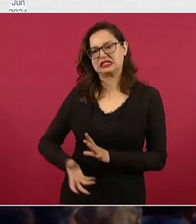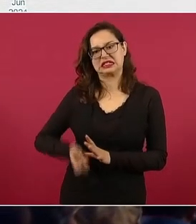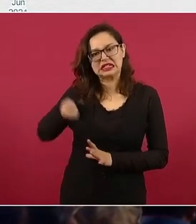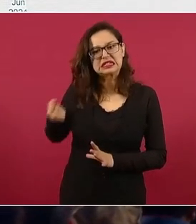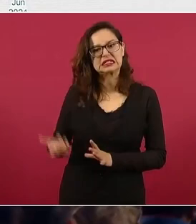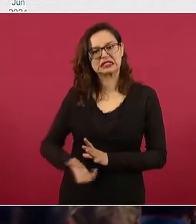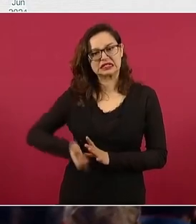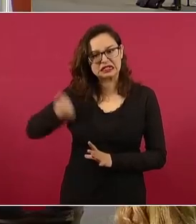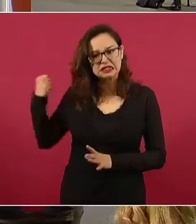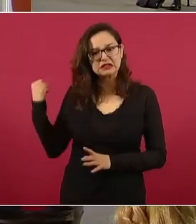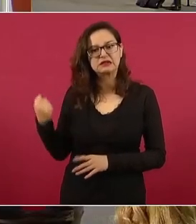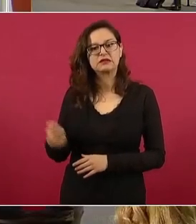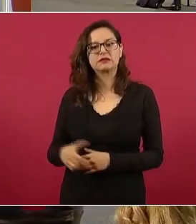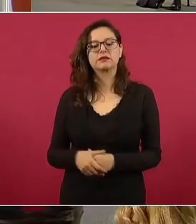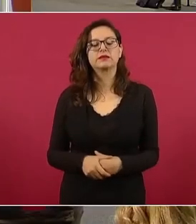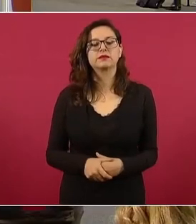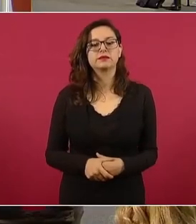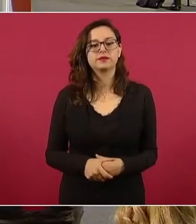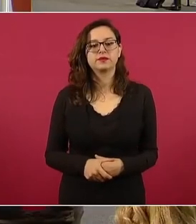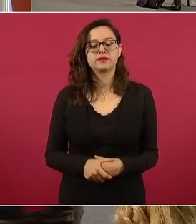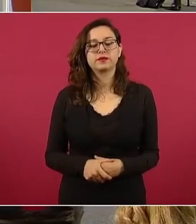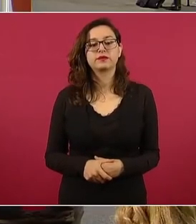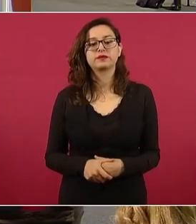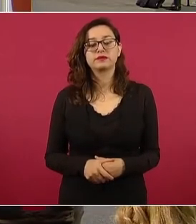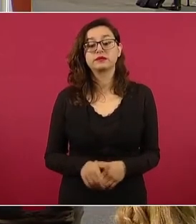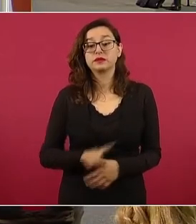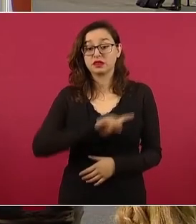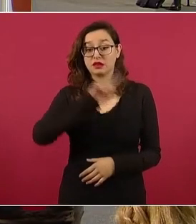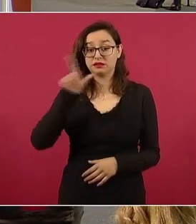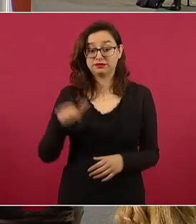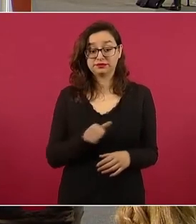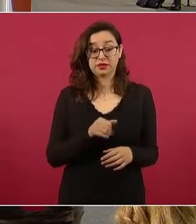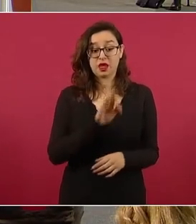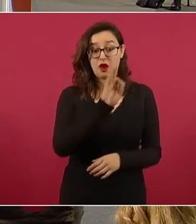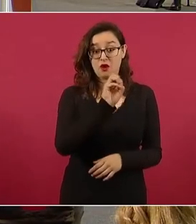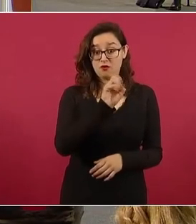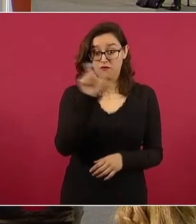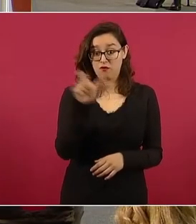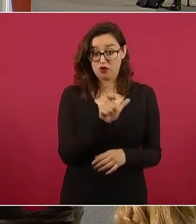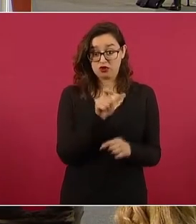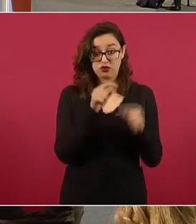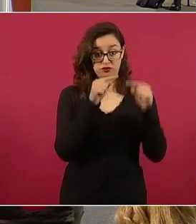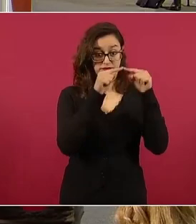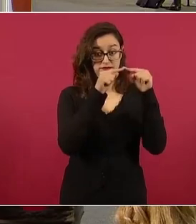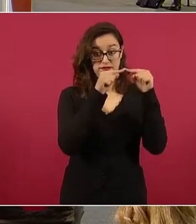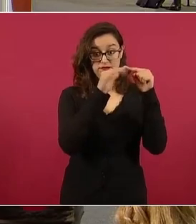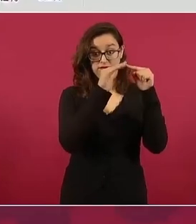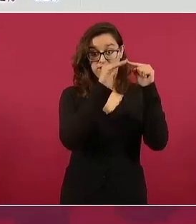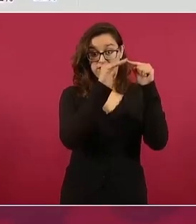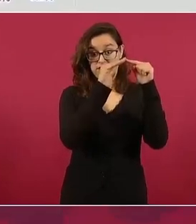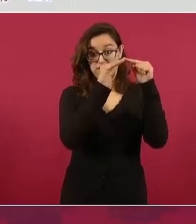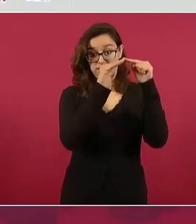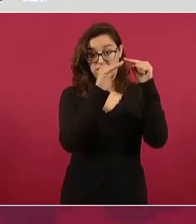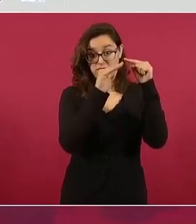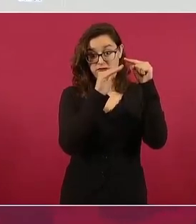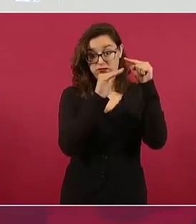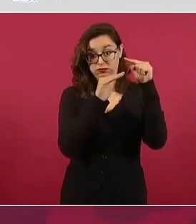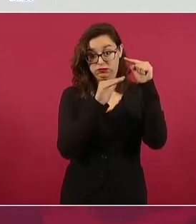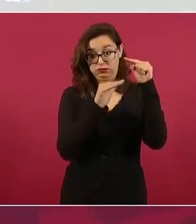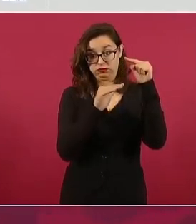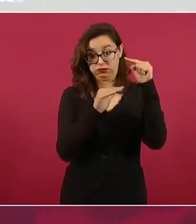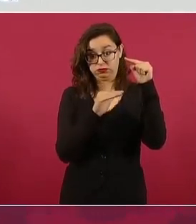bueno y miren cómo se fue cayendo